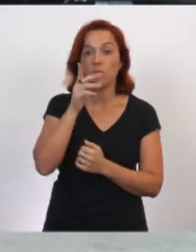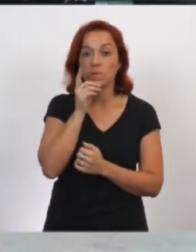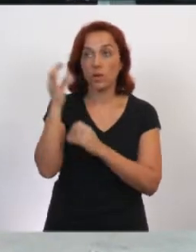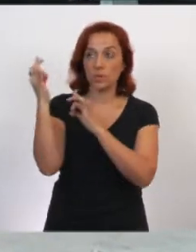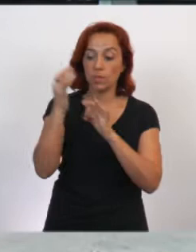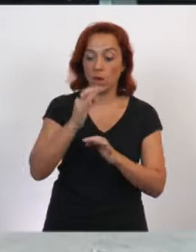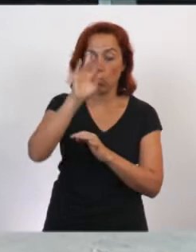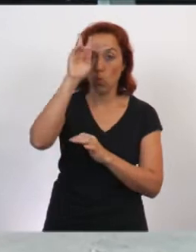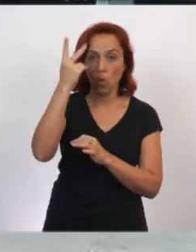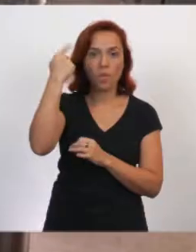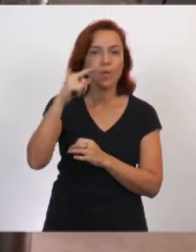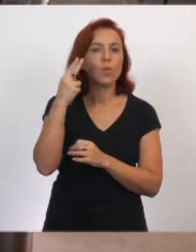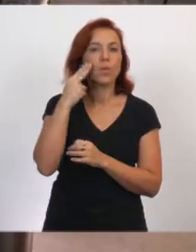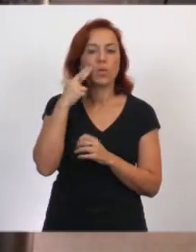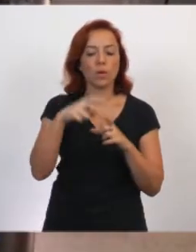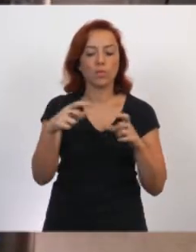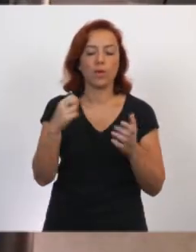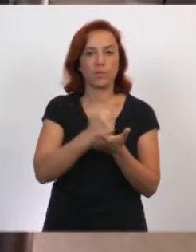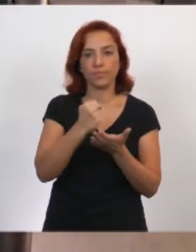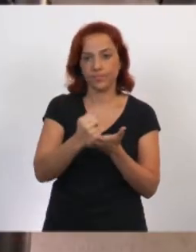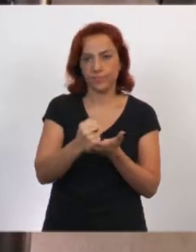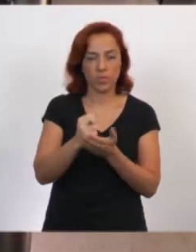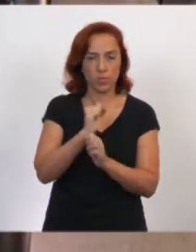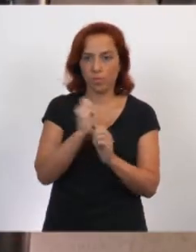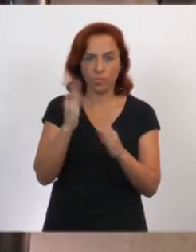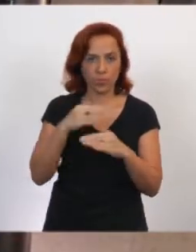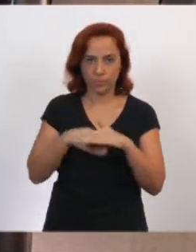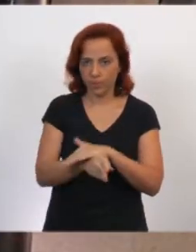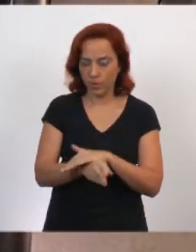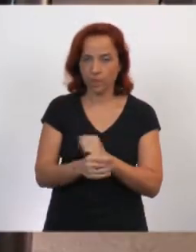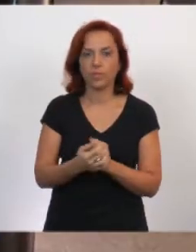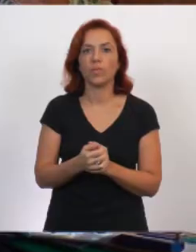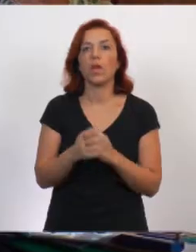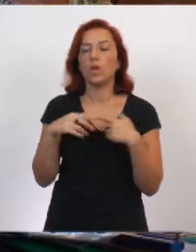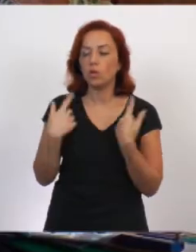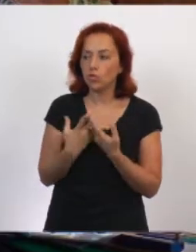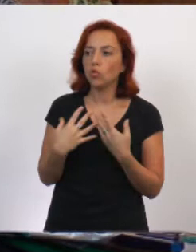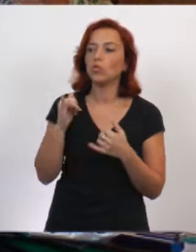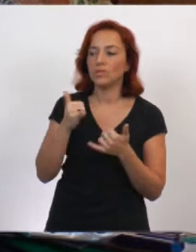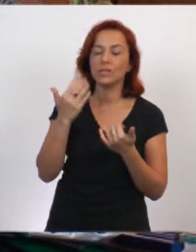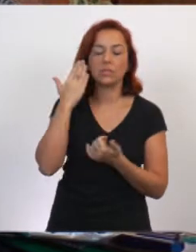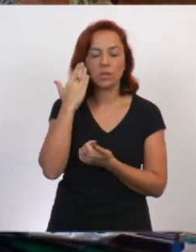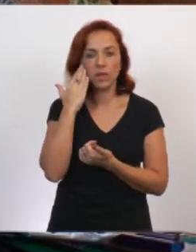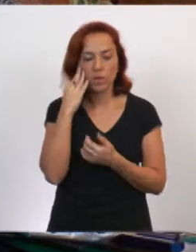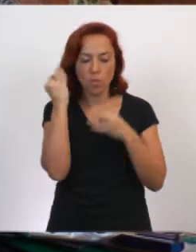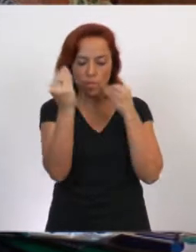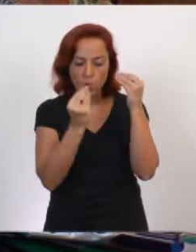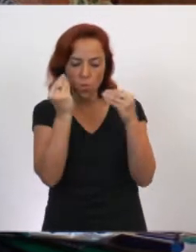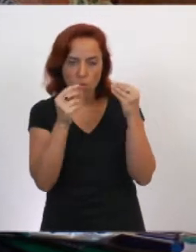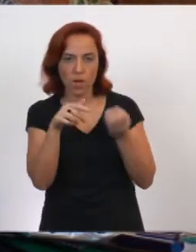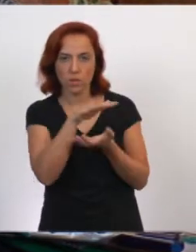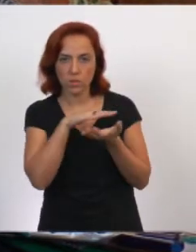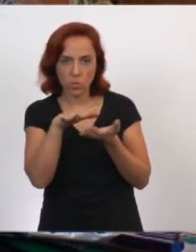que llegaron hasta nuestro país y presentaban irregularidades en sus documentos de viaje. Obviamente somos sensibles a la temática, nos